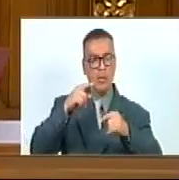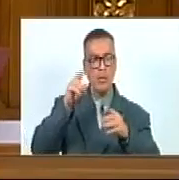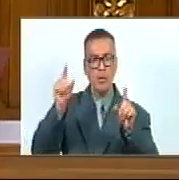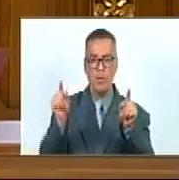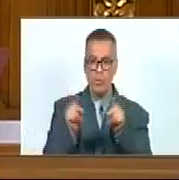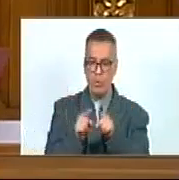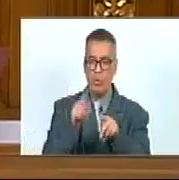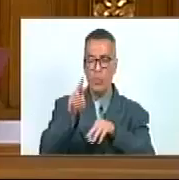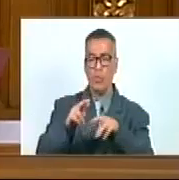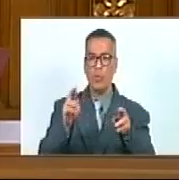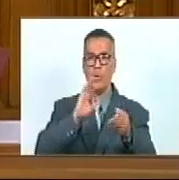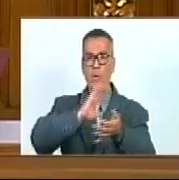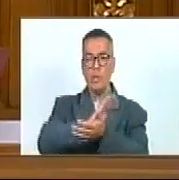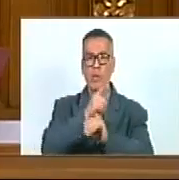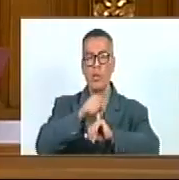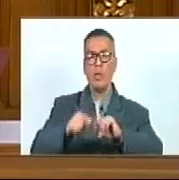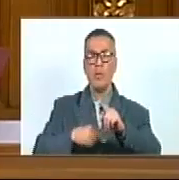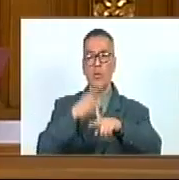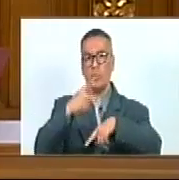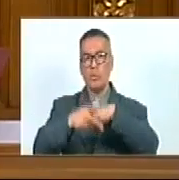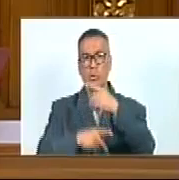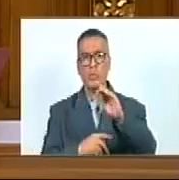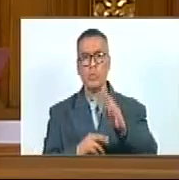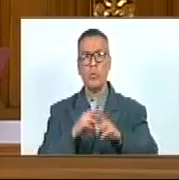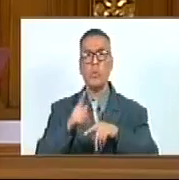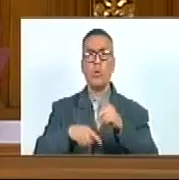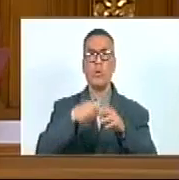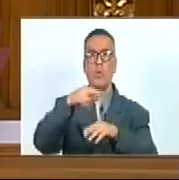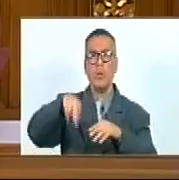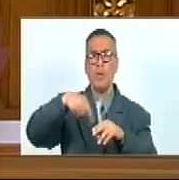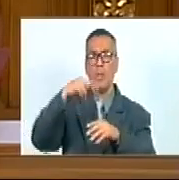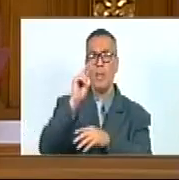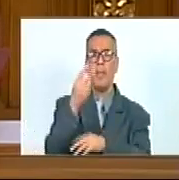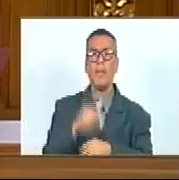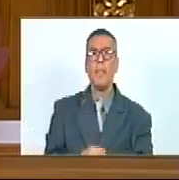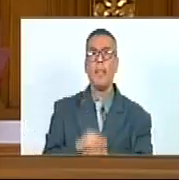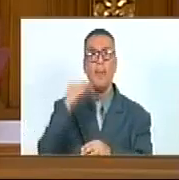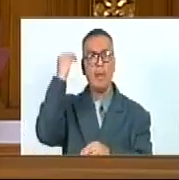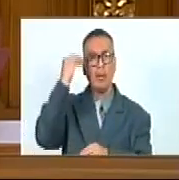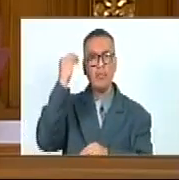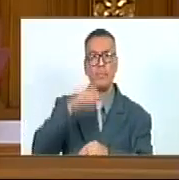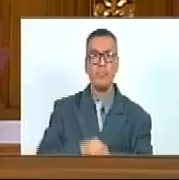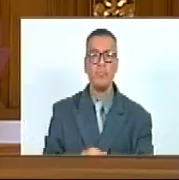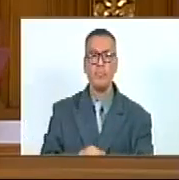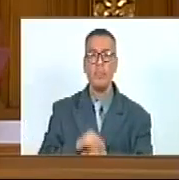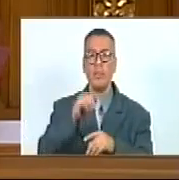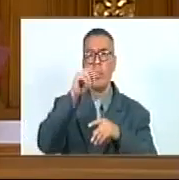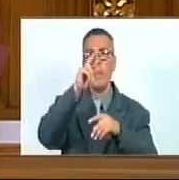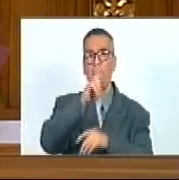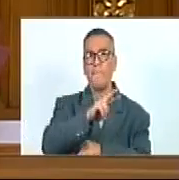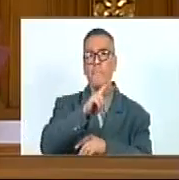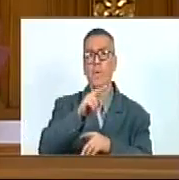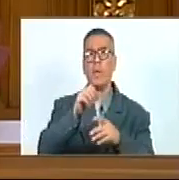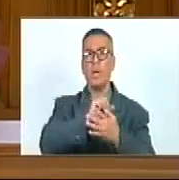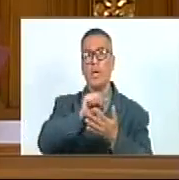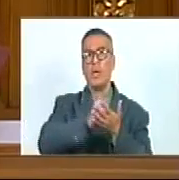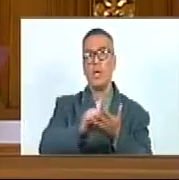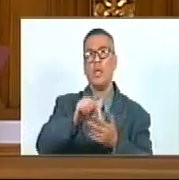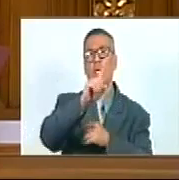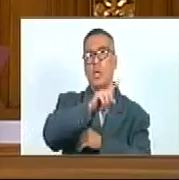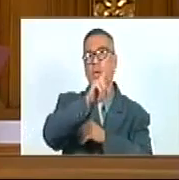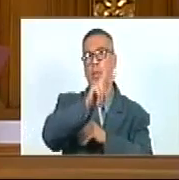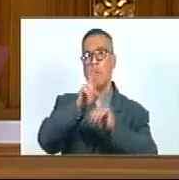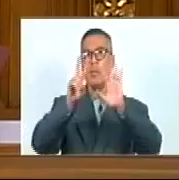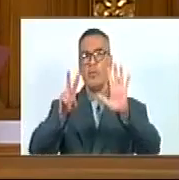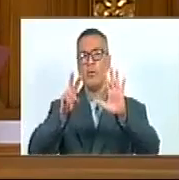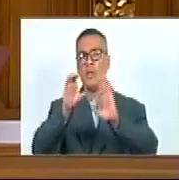Deterioren El Desarrollo Progresivo Y Evolutivo De La Naturaleza Considerando Que El Artículo 127